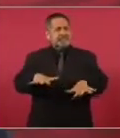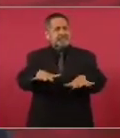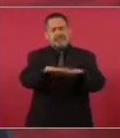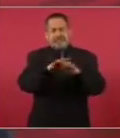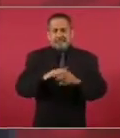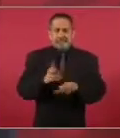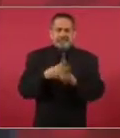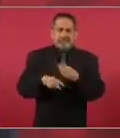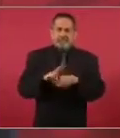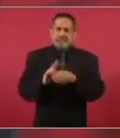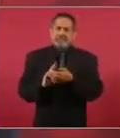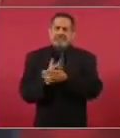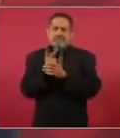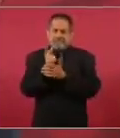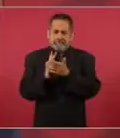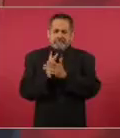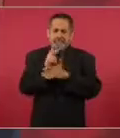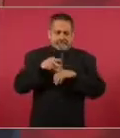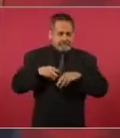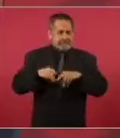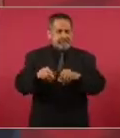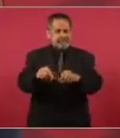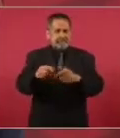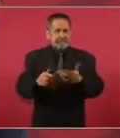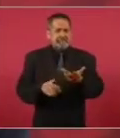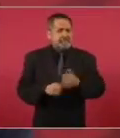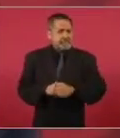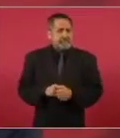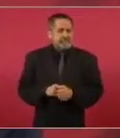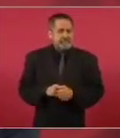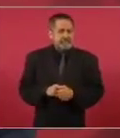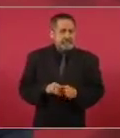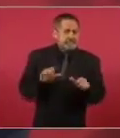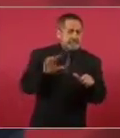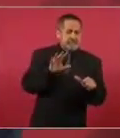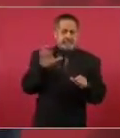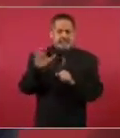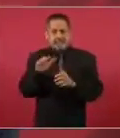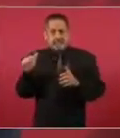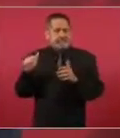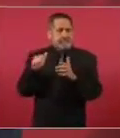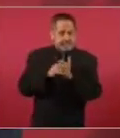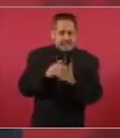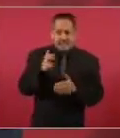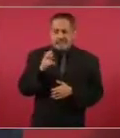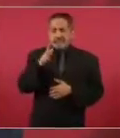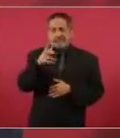600 mil hectáreas de temporal,